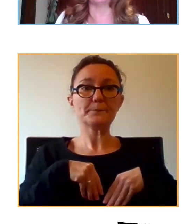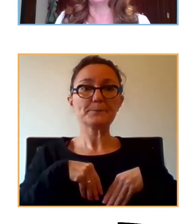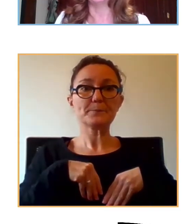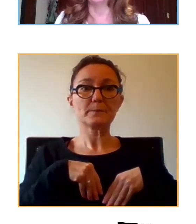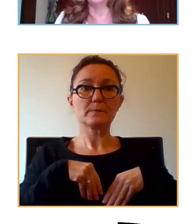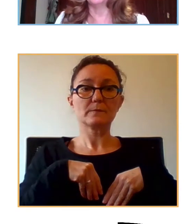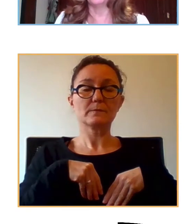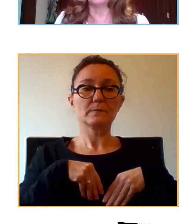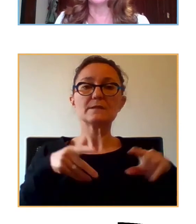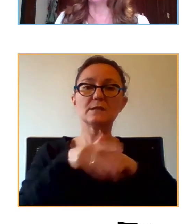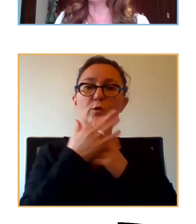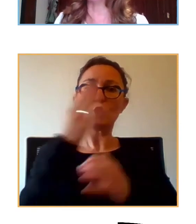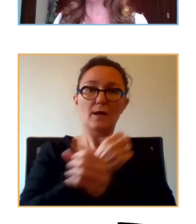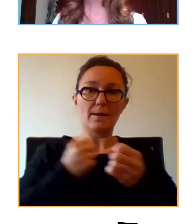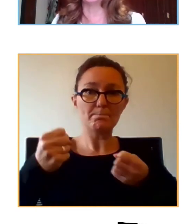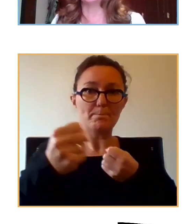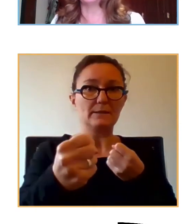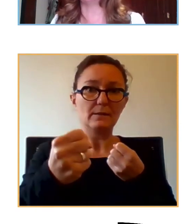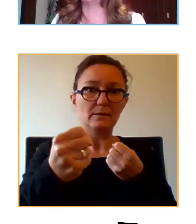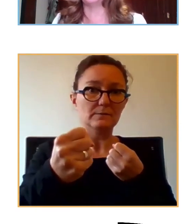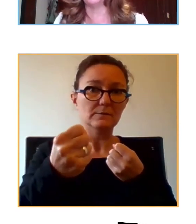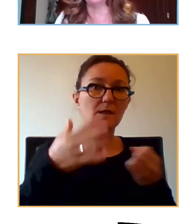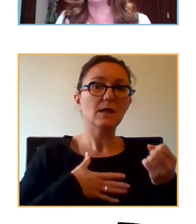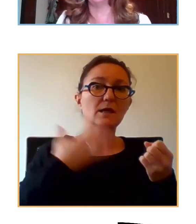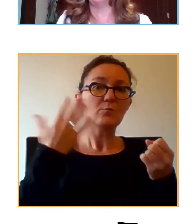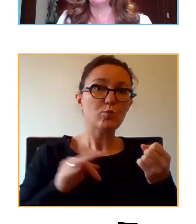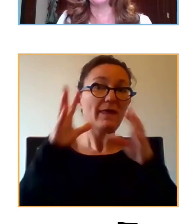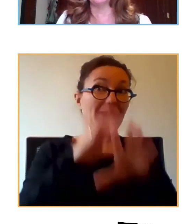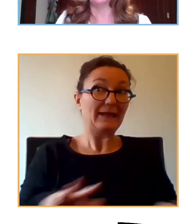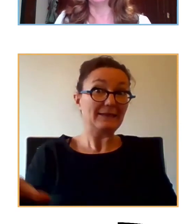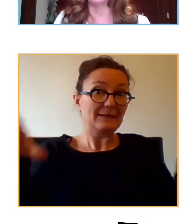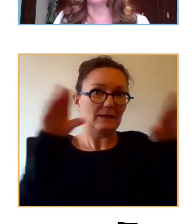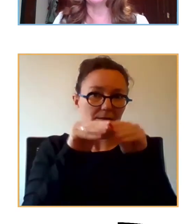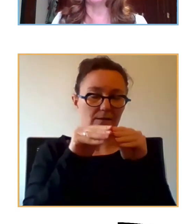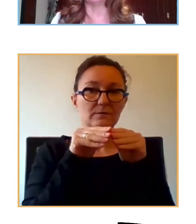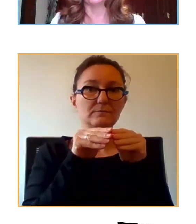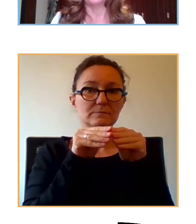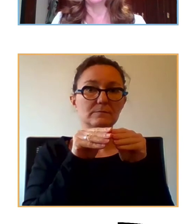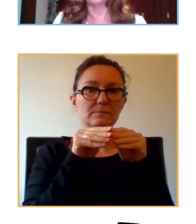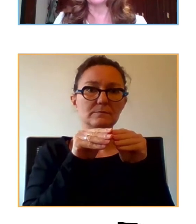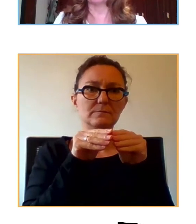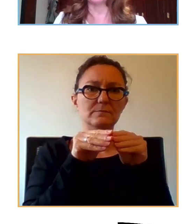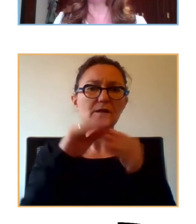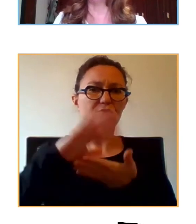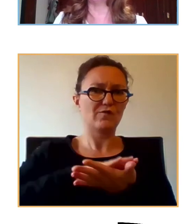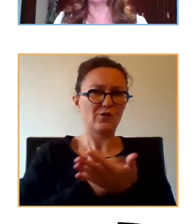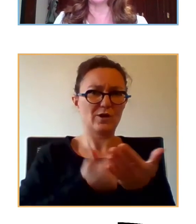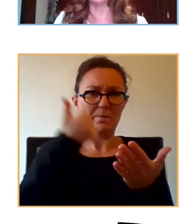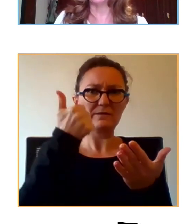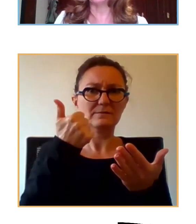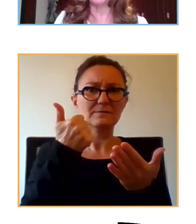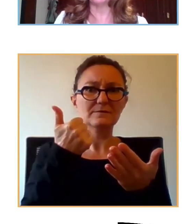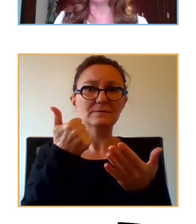empática y ellos son capaces de ponerse en el lugar de y poder y son más efectivos. Entonces trabajamos